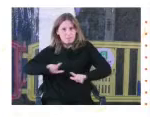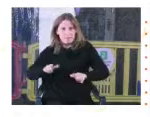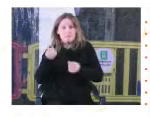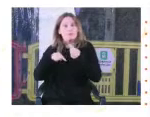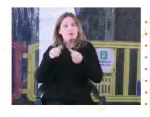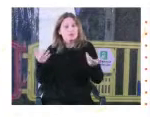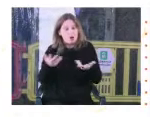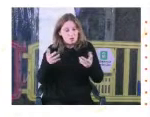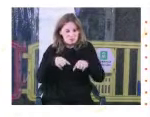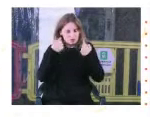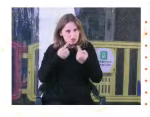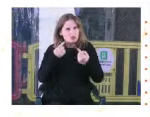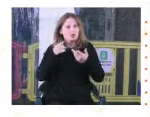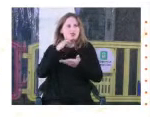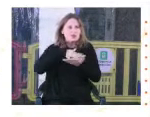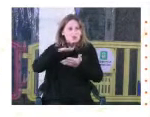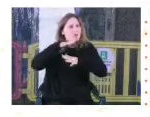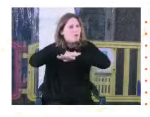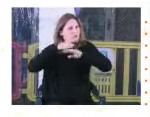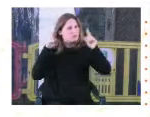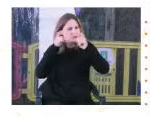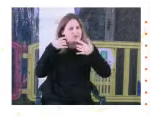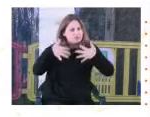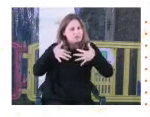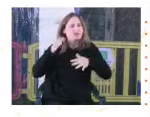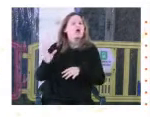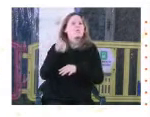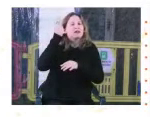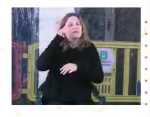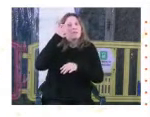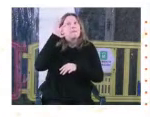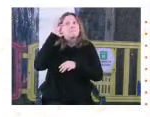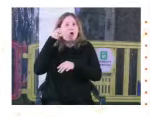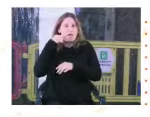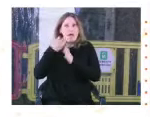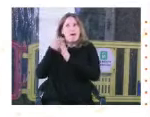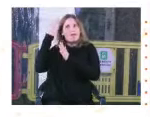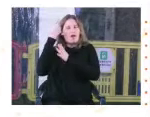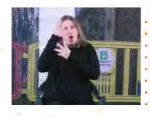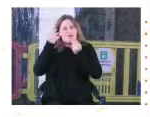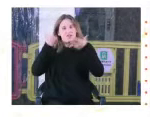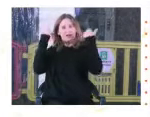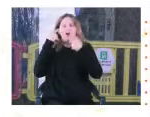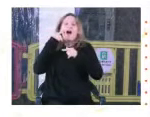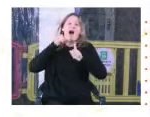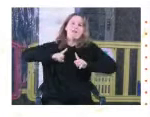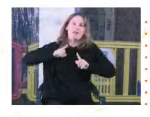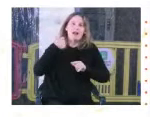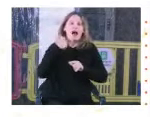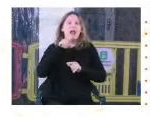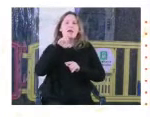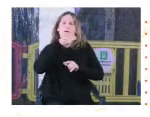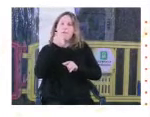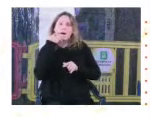que frente a esta coyuntura consideramos imprescindible la recuperación y la reconstrucción de la memoria y esperamos que ALBA pueda resignificar